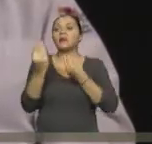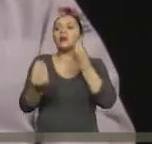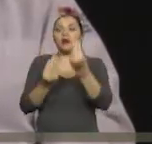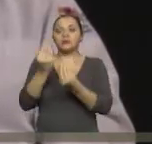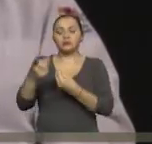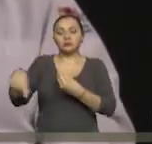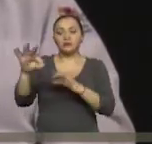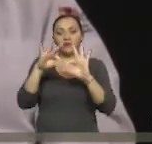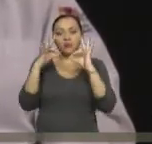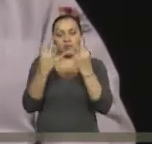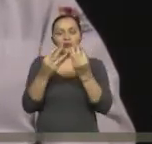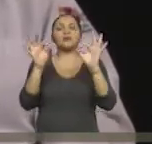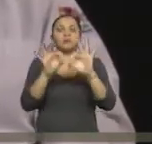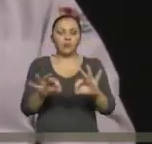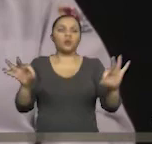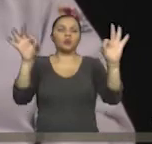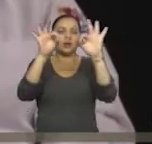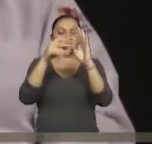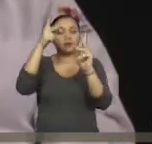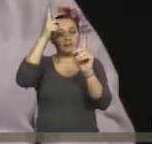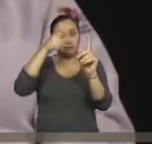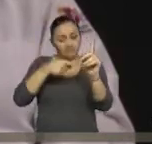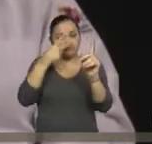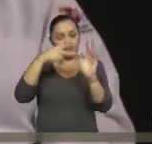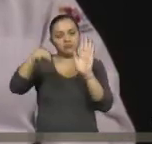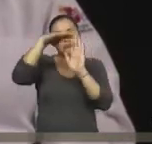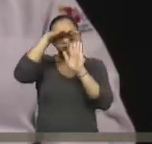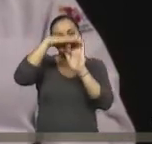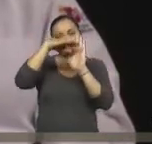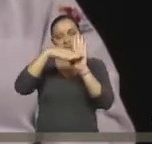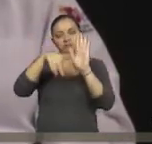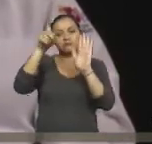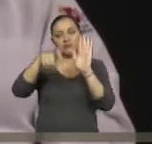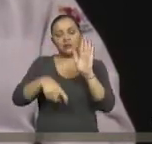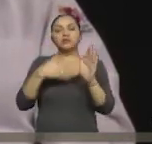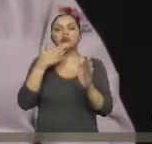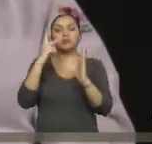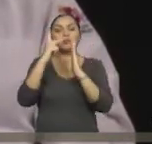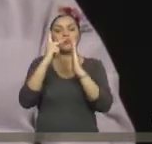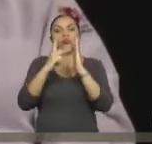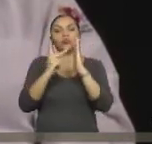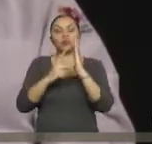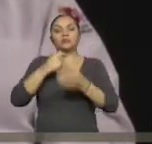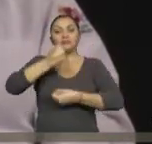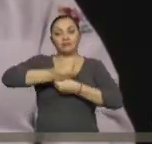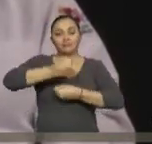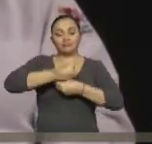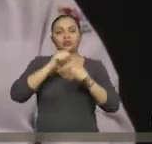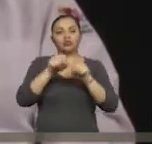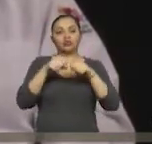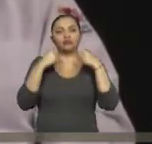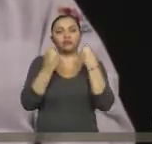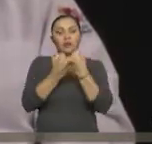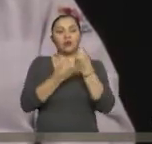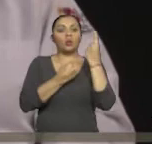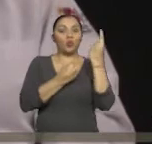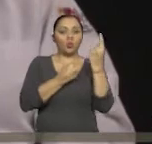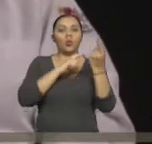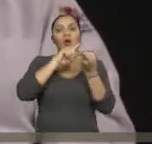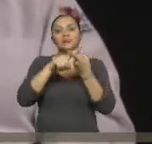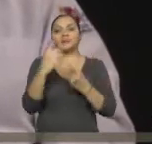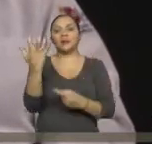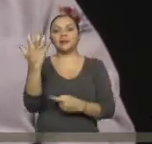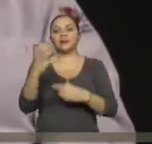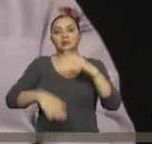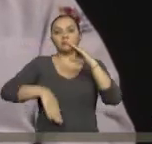aspectos fundamentales que tienen que ser considerados en un puntaje que en trabajo social va de uno a 15 puntos.